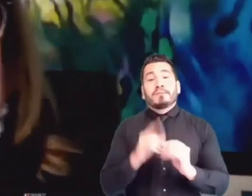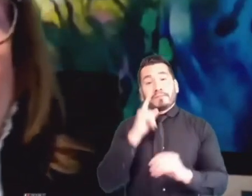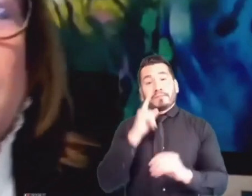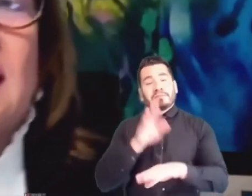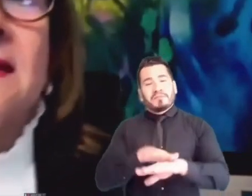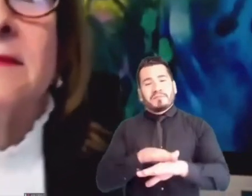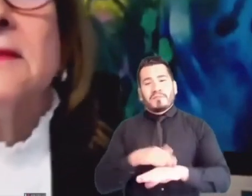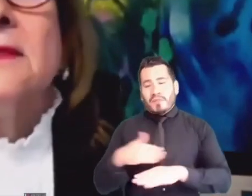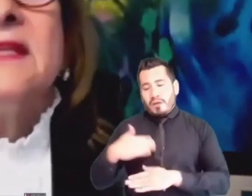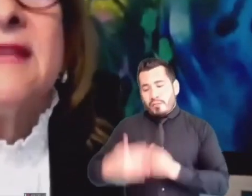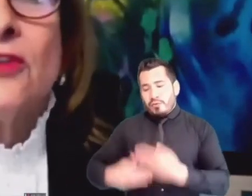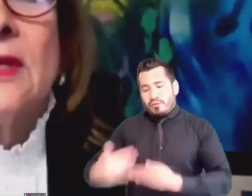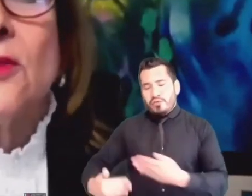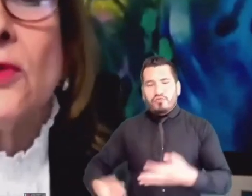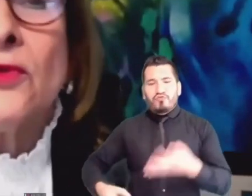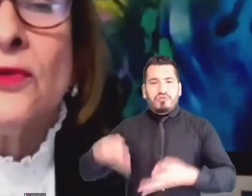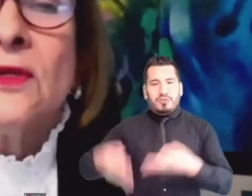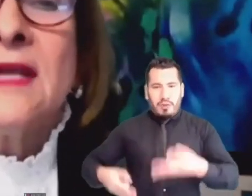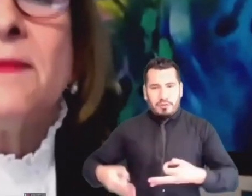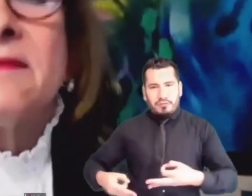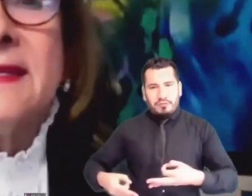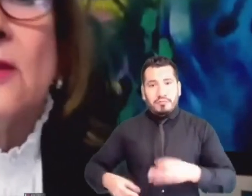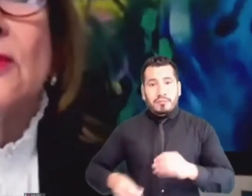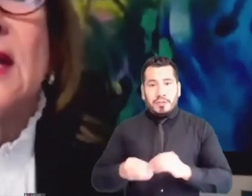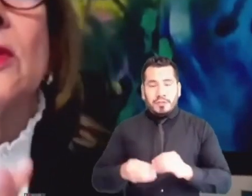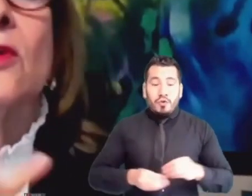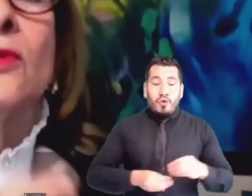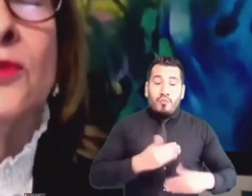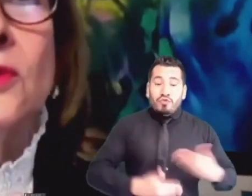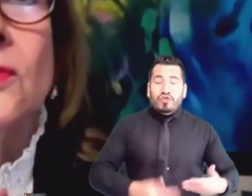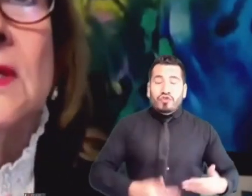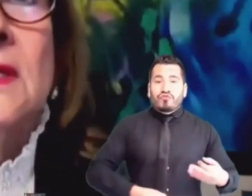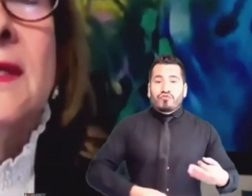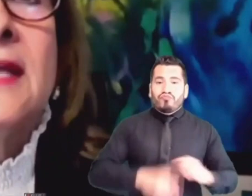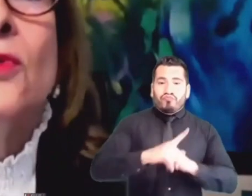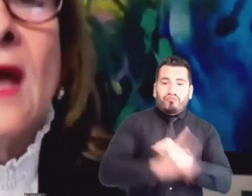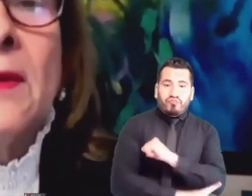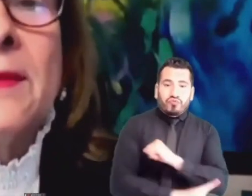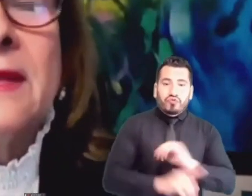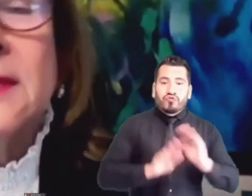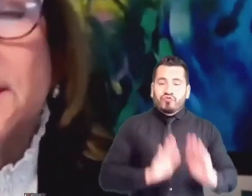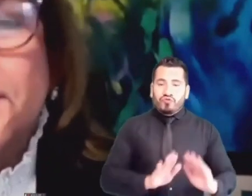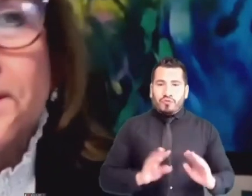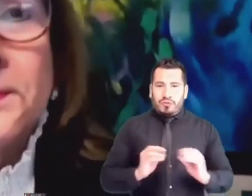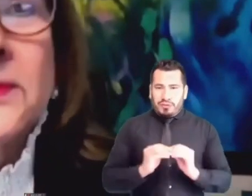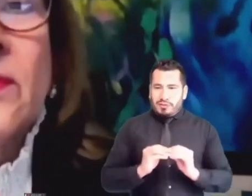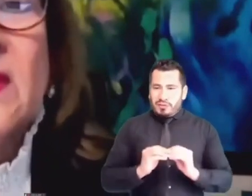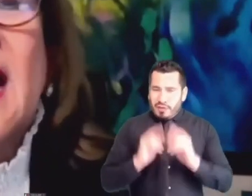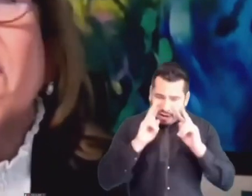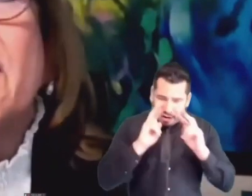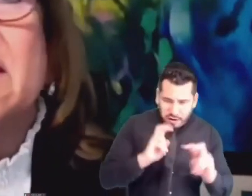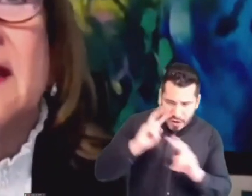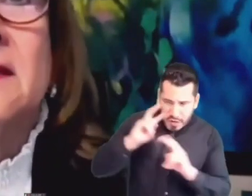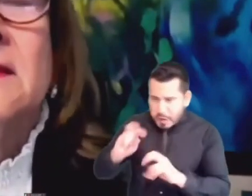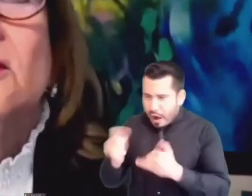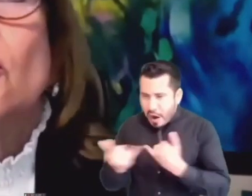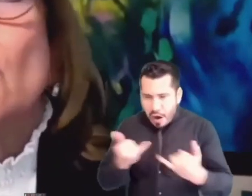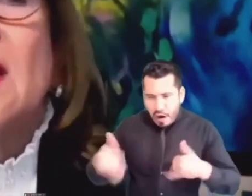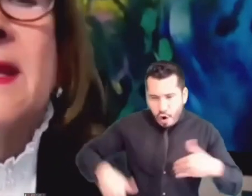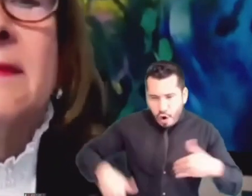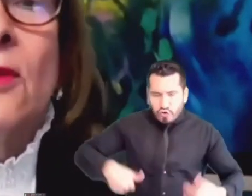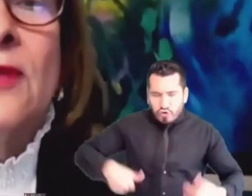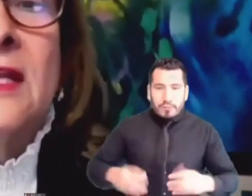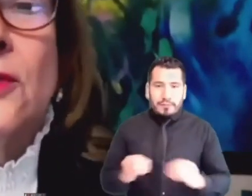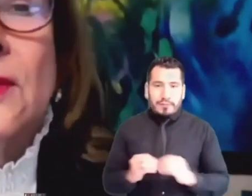los procesos judiciales y sancionatorios que investigan los actos de corrupción y que indudablemente afectan, no